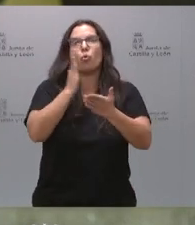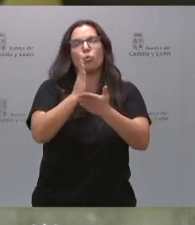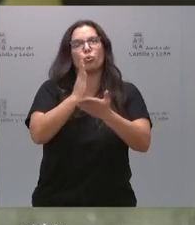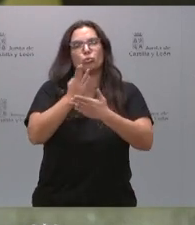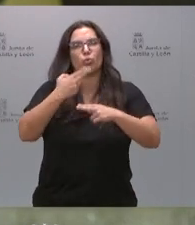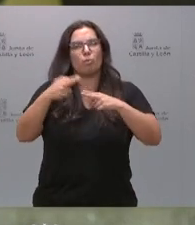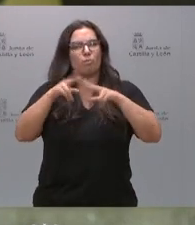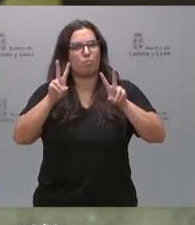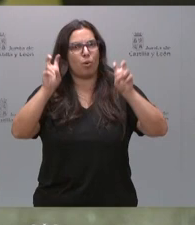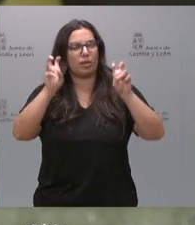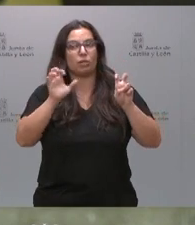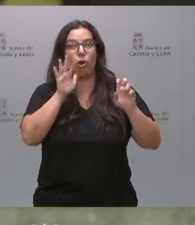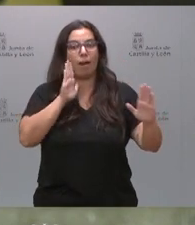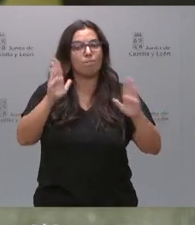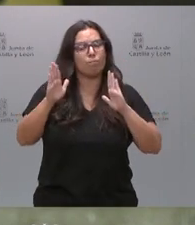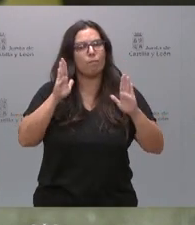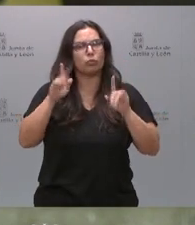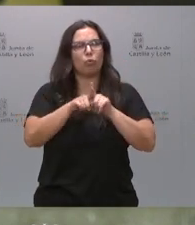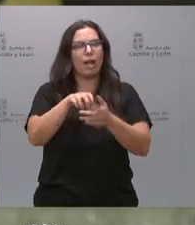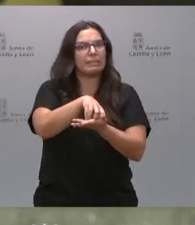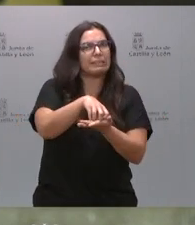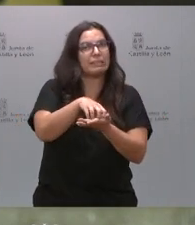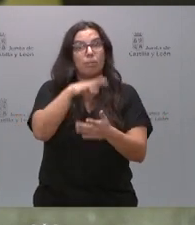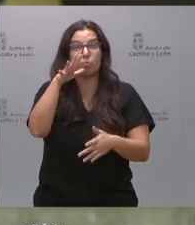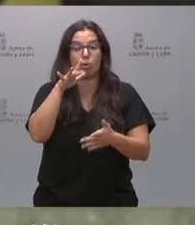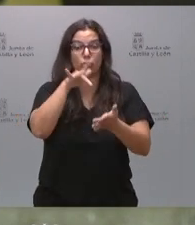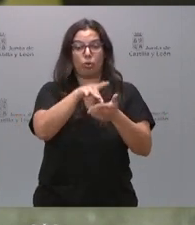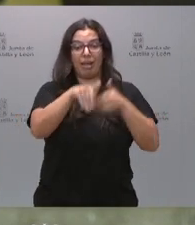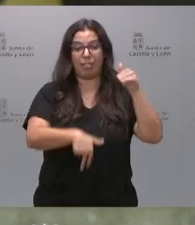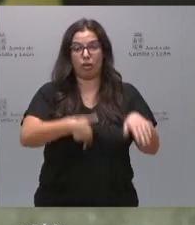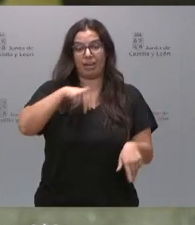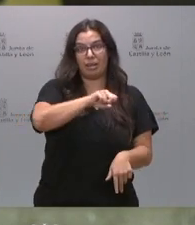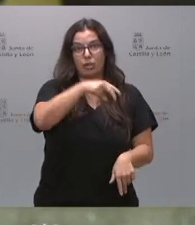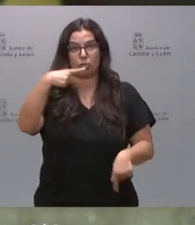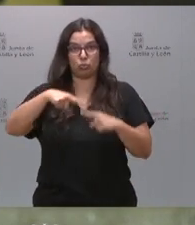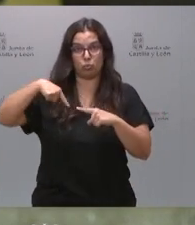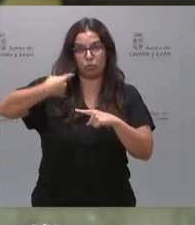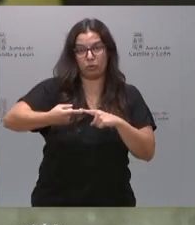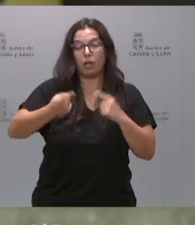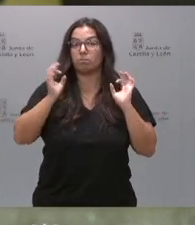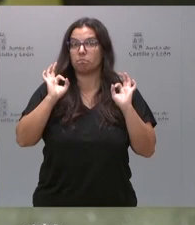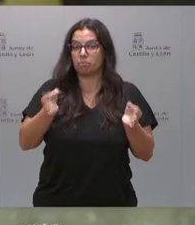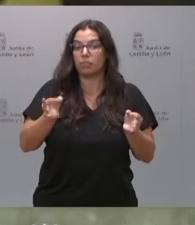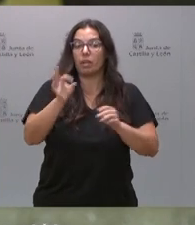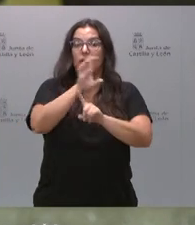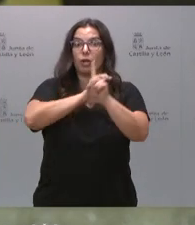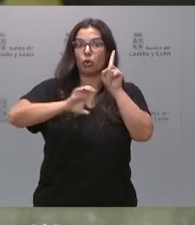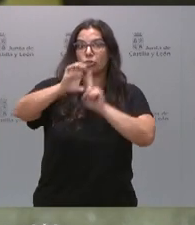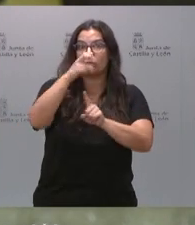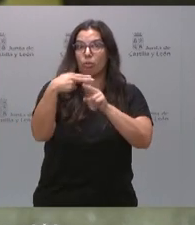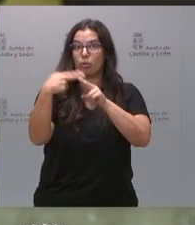en un momento de incertidumbre marcado por las elecciones generales. Es verdad que en el nuevo marco político